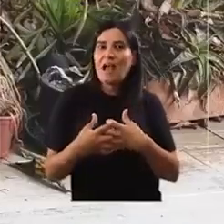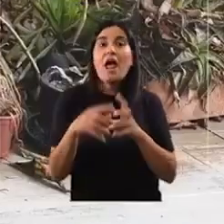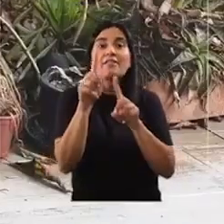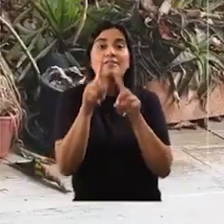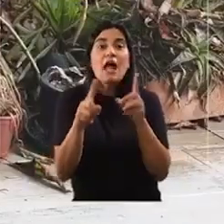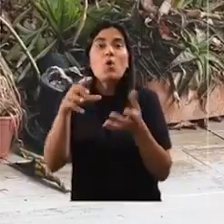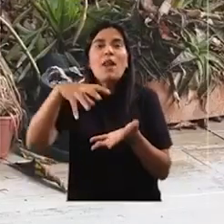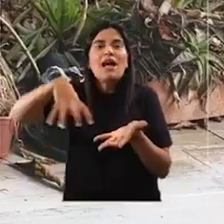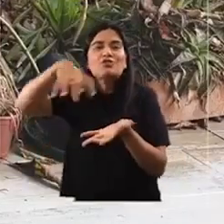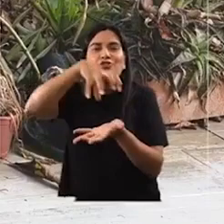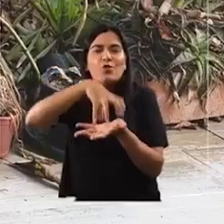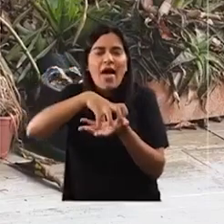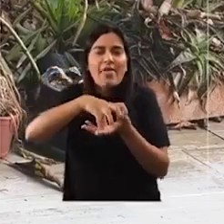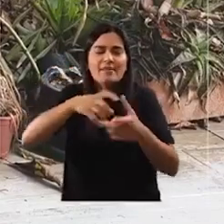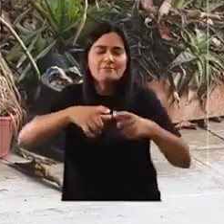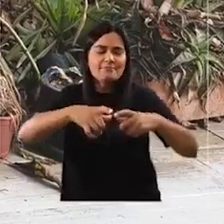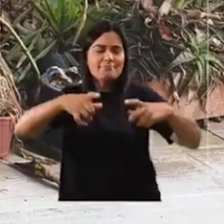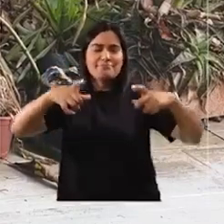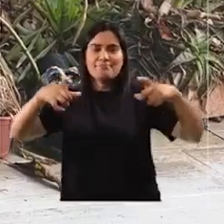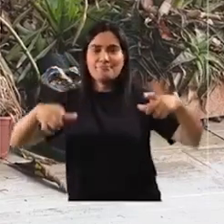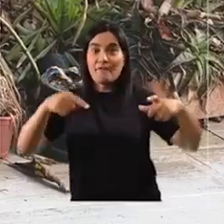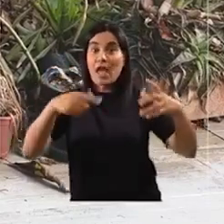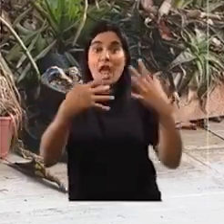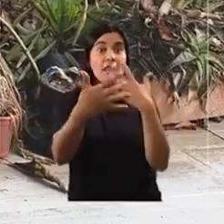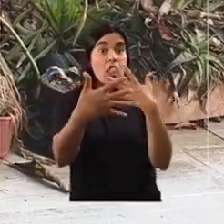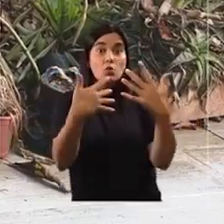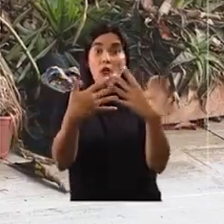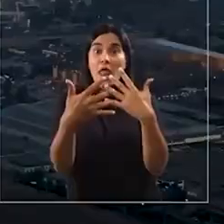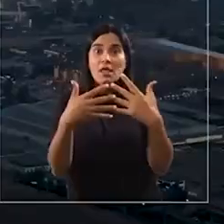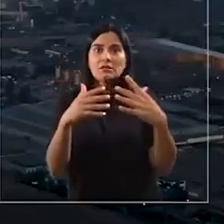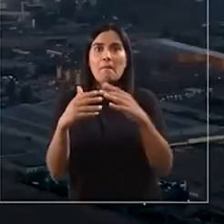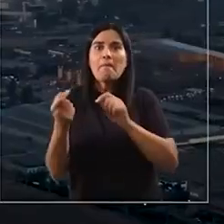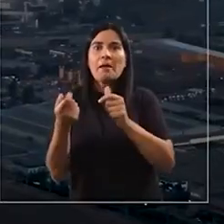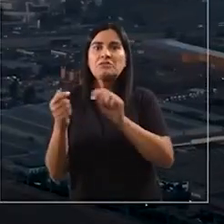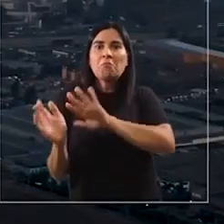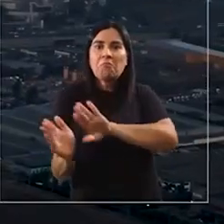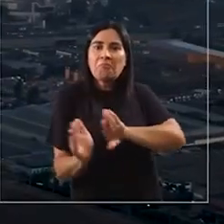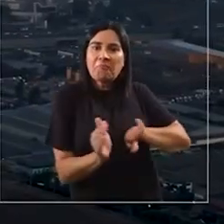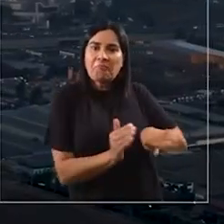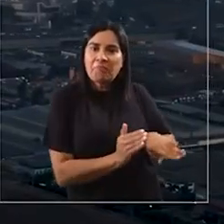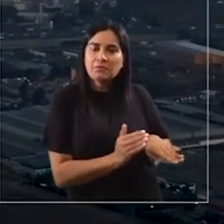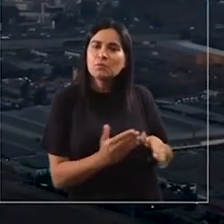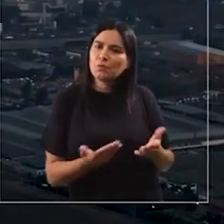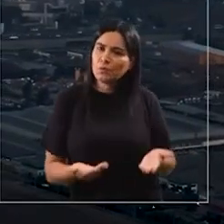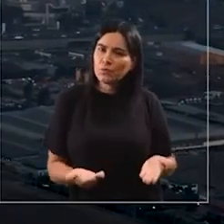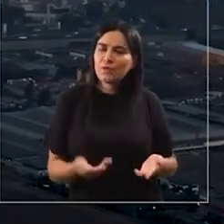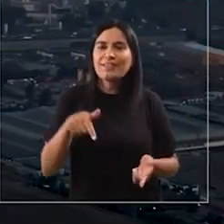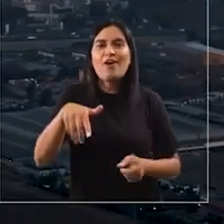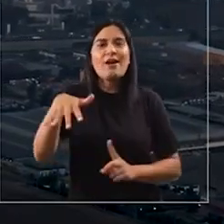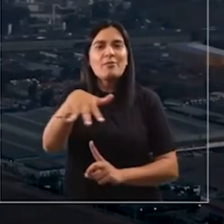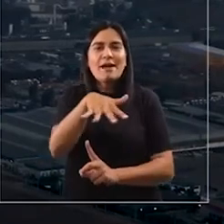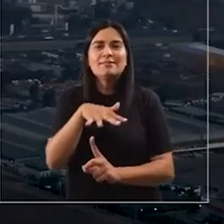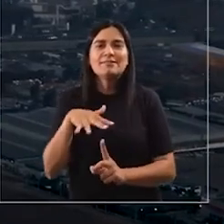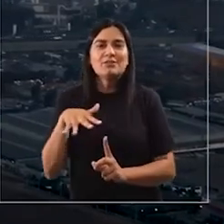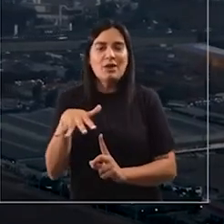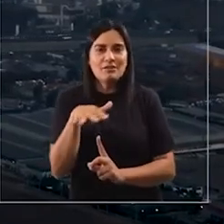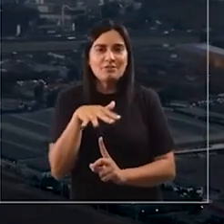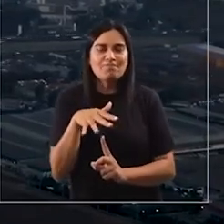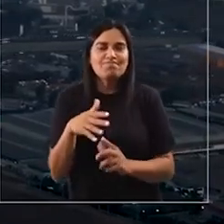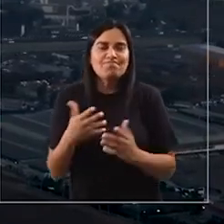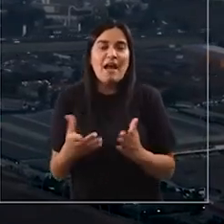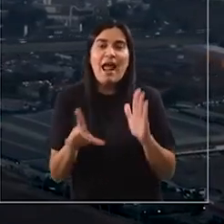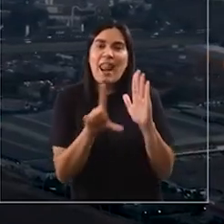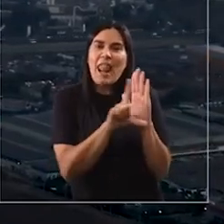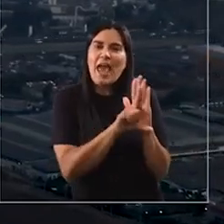¿Y en las ciudades que son extensiones donde la naturaleza ha sido desplazada? Estamos en una situación